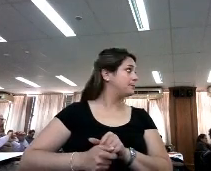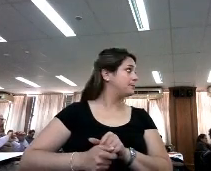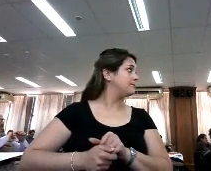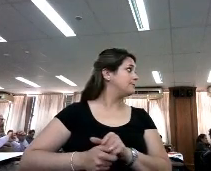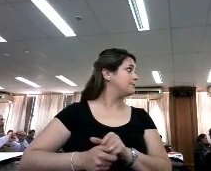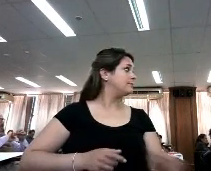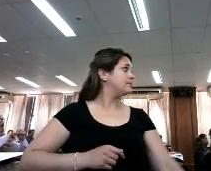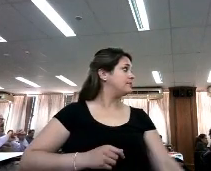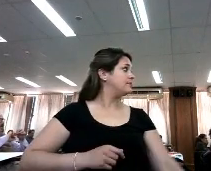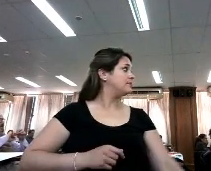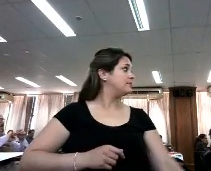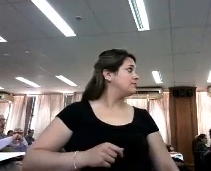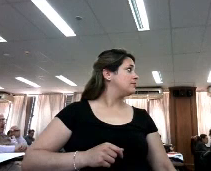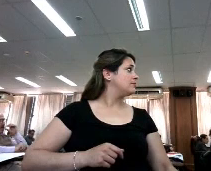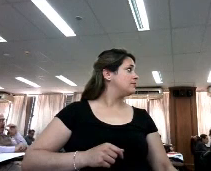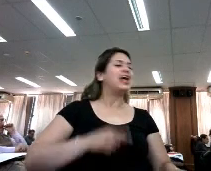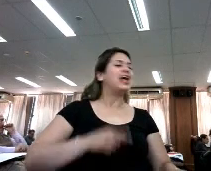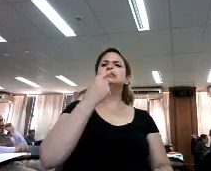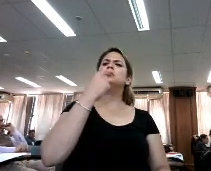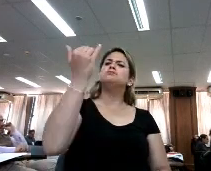Si tenéis, por ejemplo,